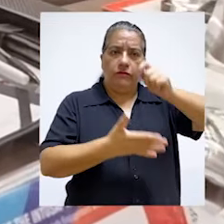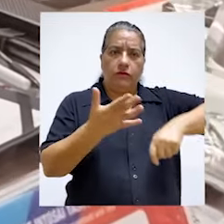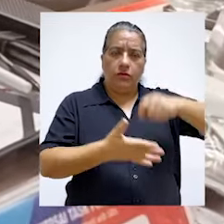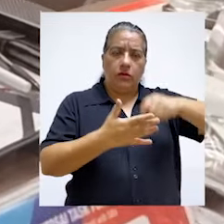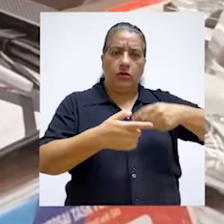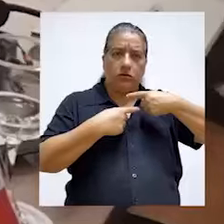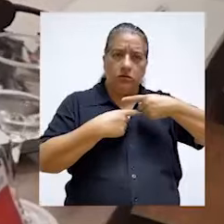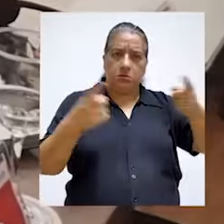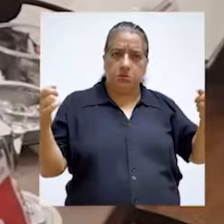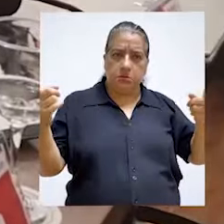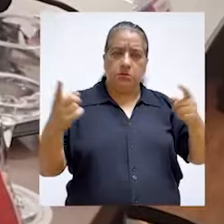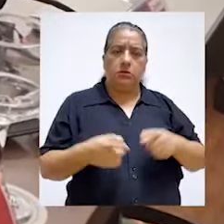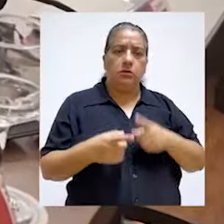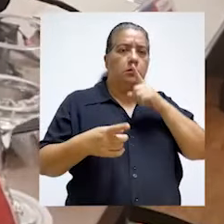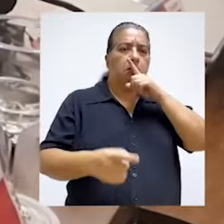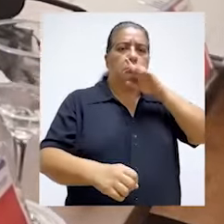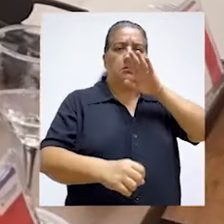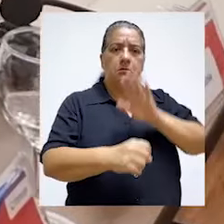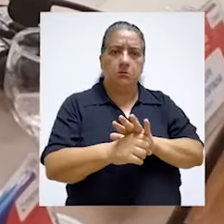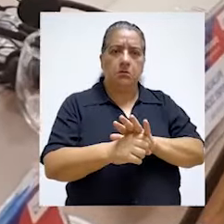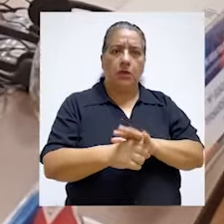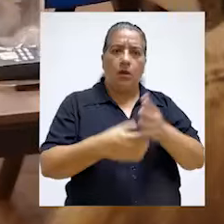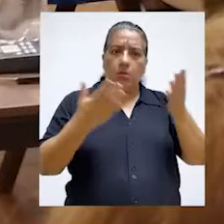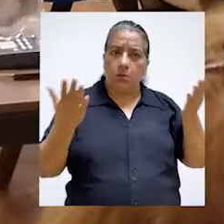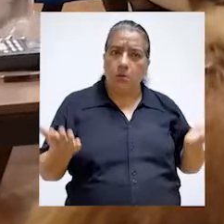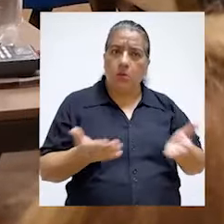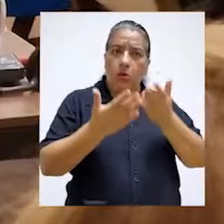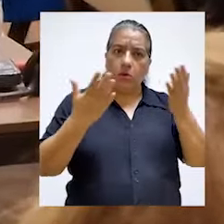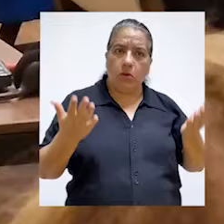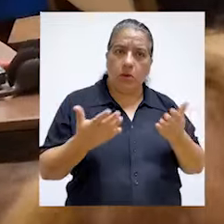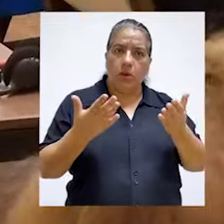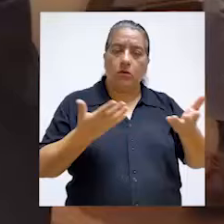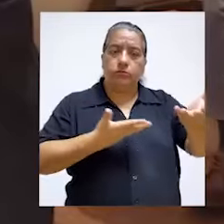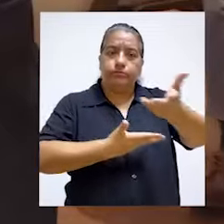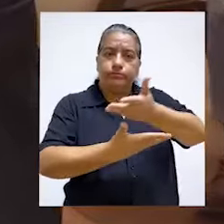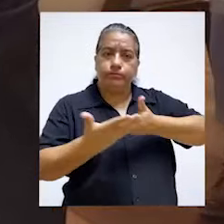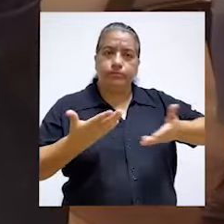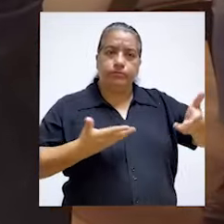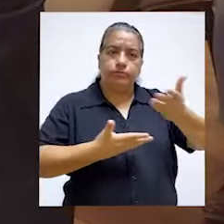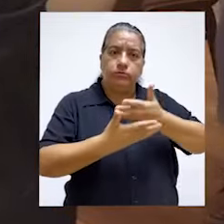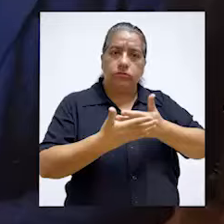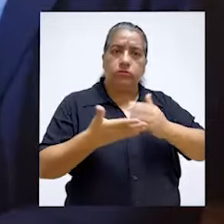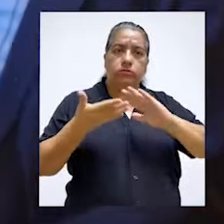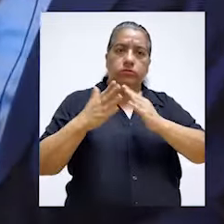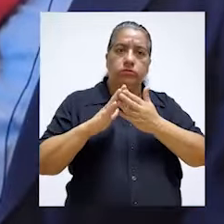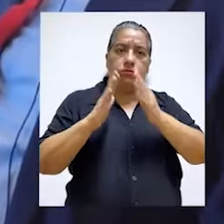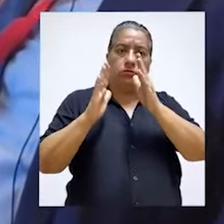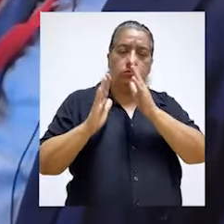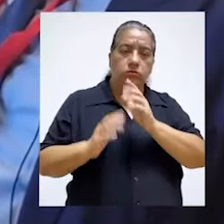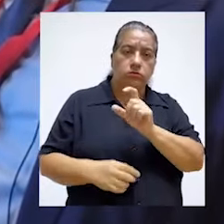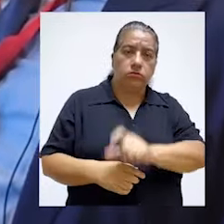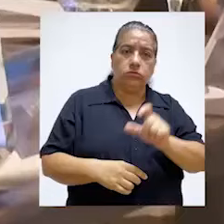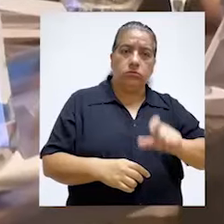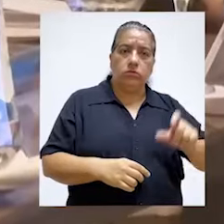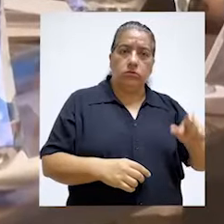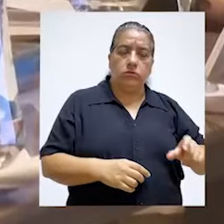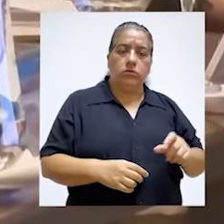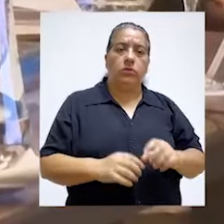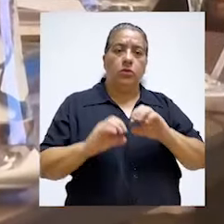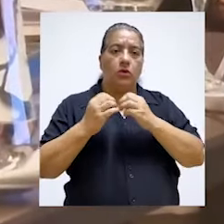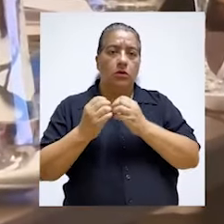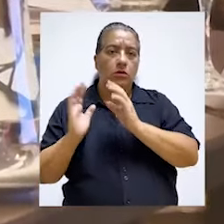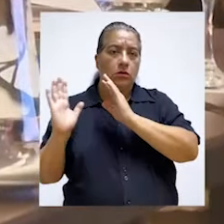firmaron una declaración en la cual se comprometieron a promover su interacción con la ciudadanía y la sociedad civil